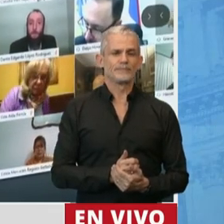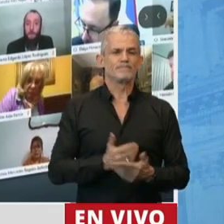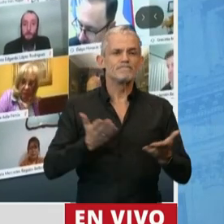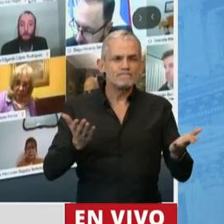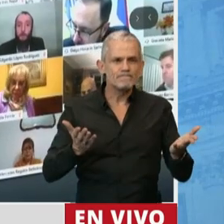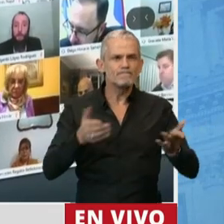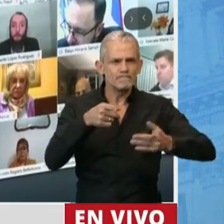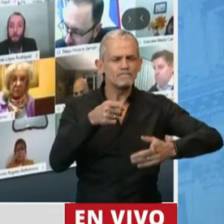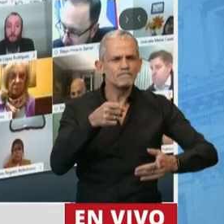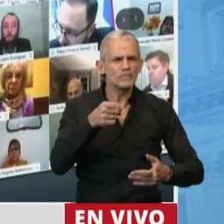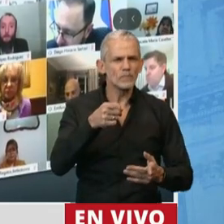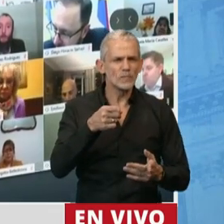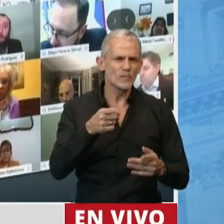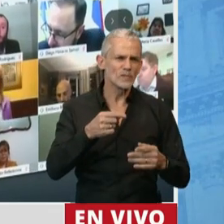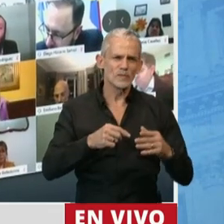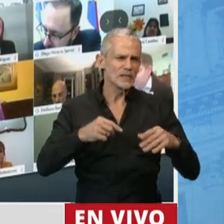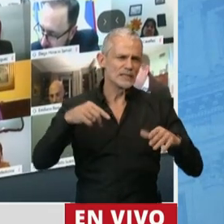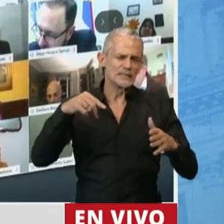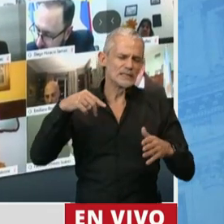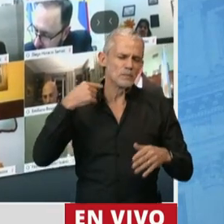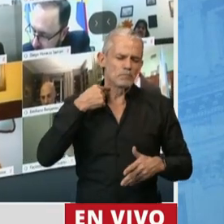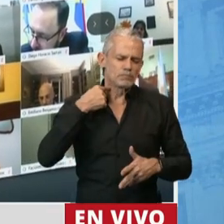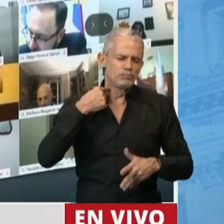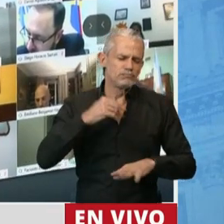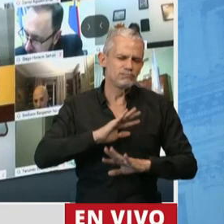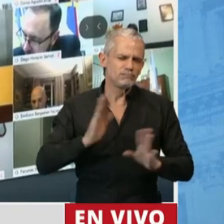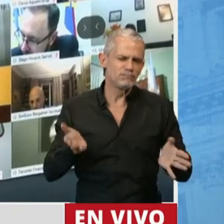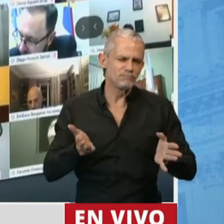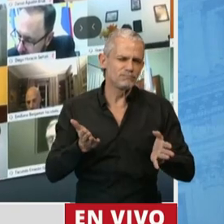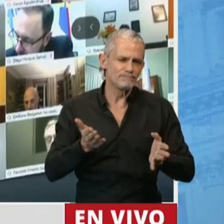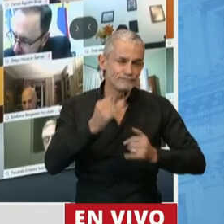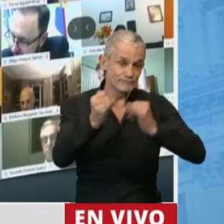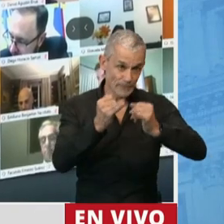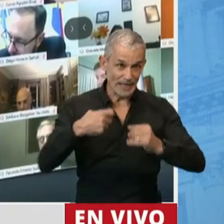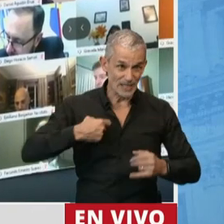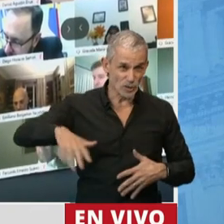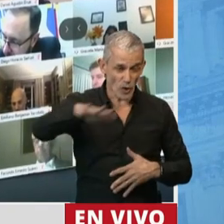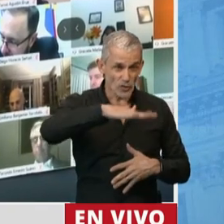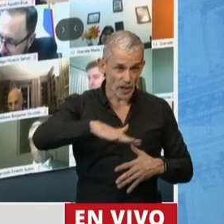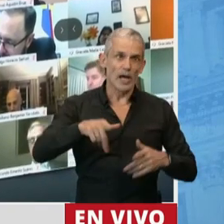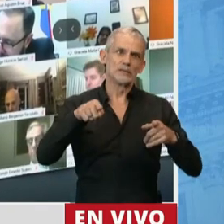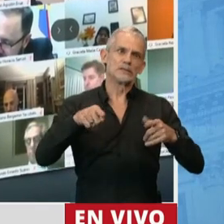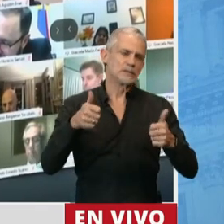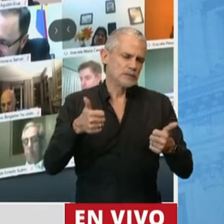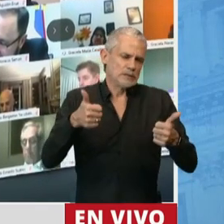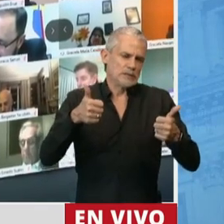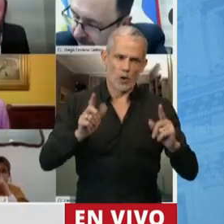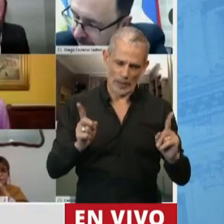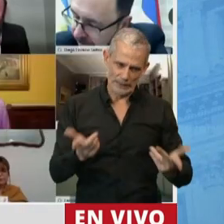caemos en imprudencias que no son buenas y la verdad que la sociedad la está pasando bastante mal